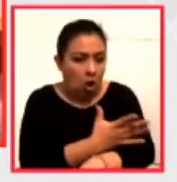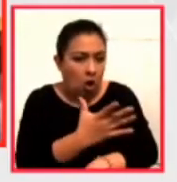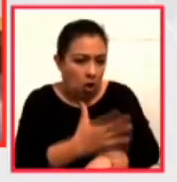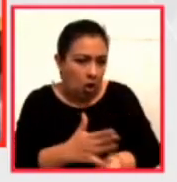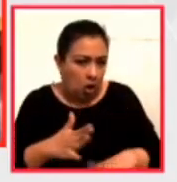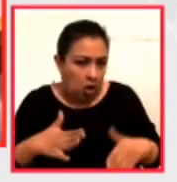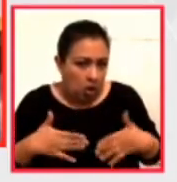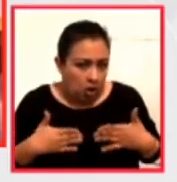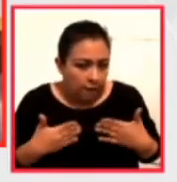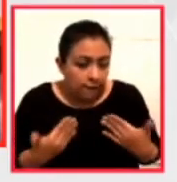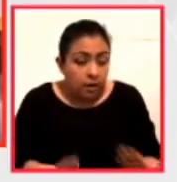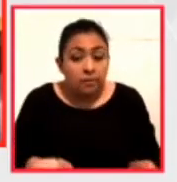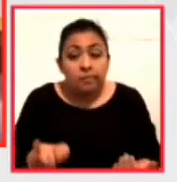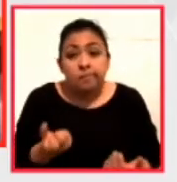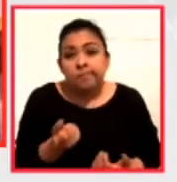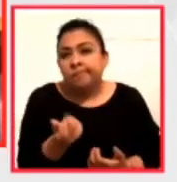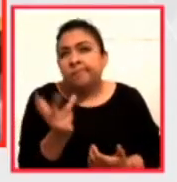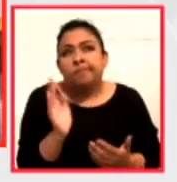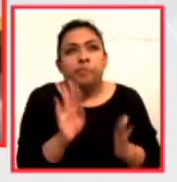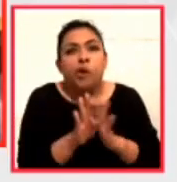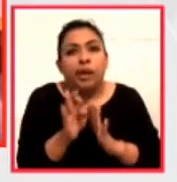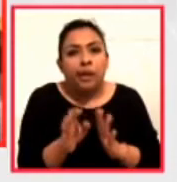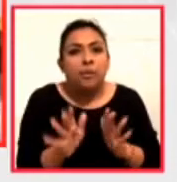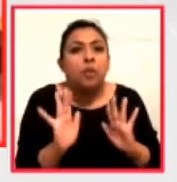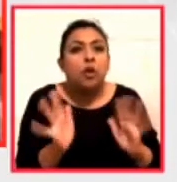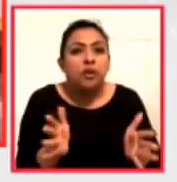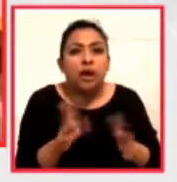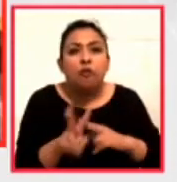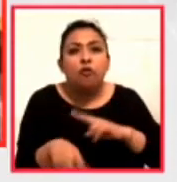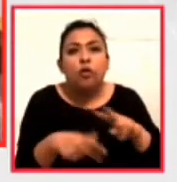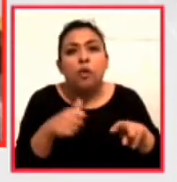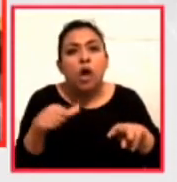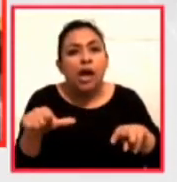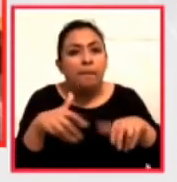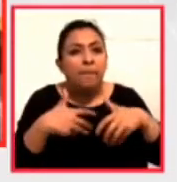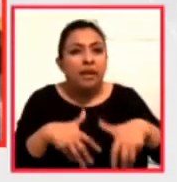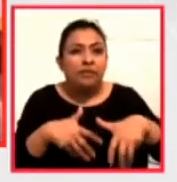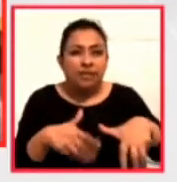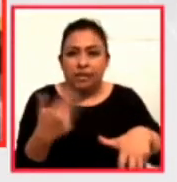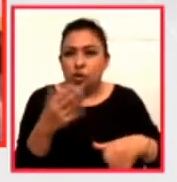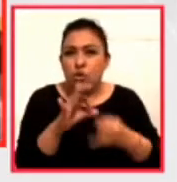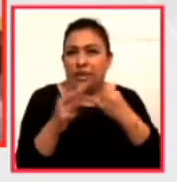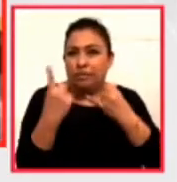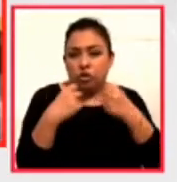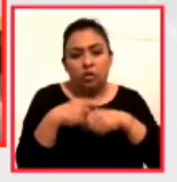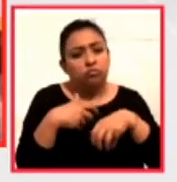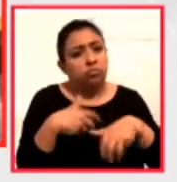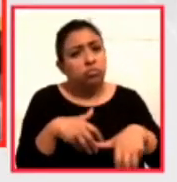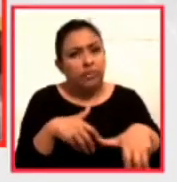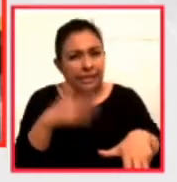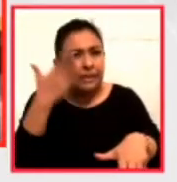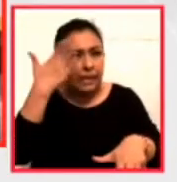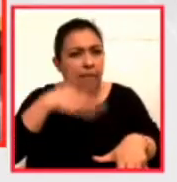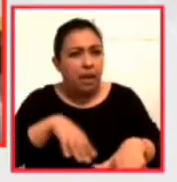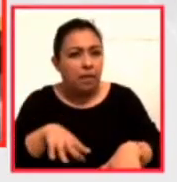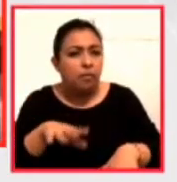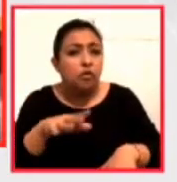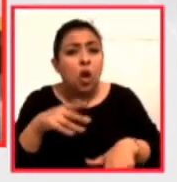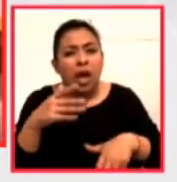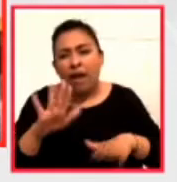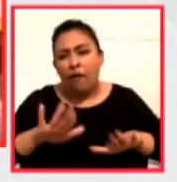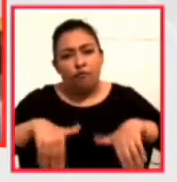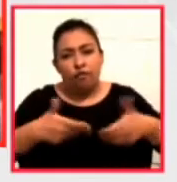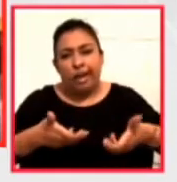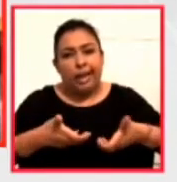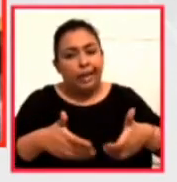los que hemos estado, por ejemplo, en las manifestaciones de los últimos años, sabemos y vivimos porque uno está marchando en la calle